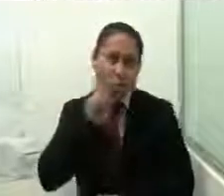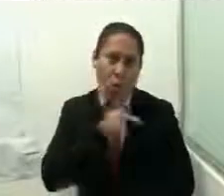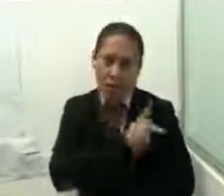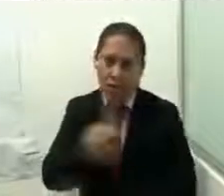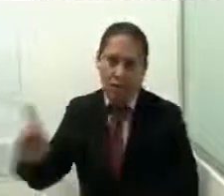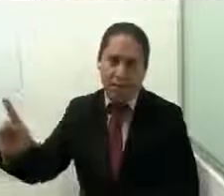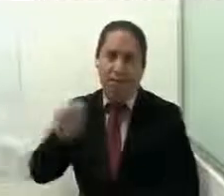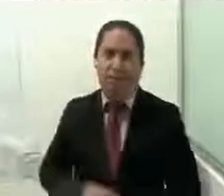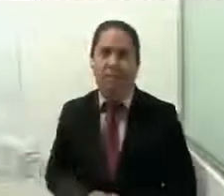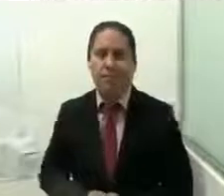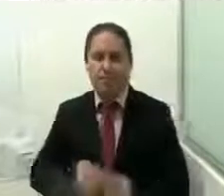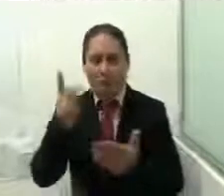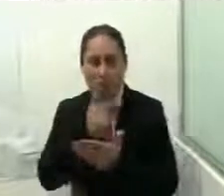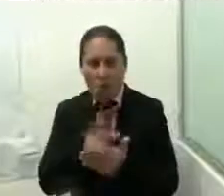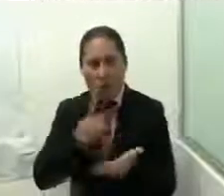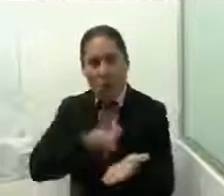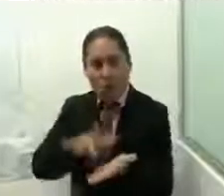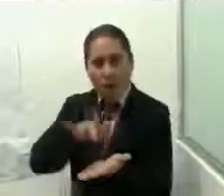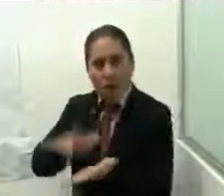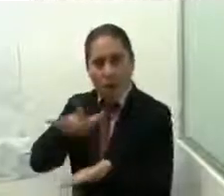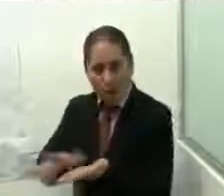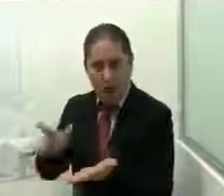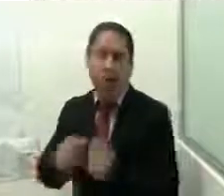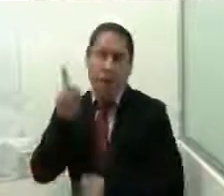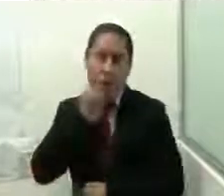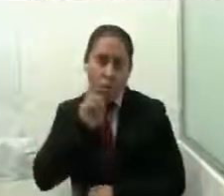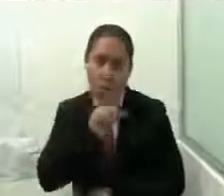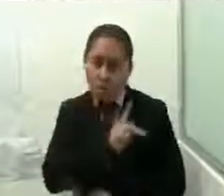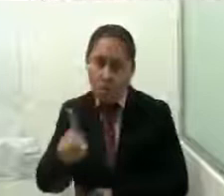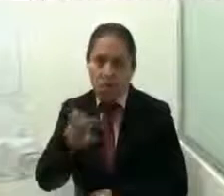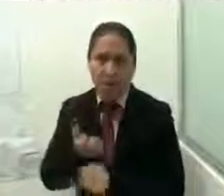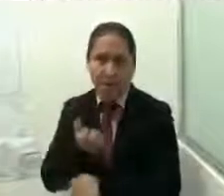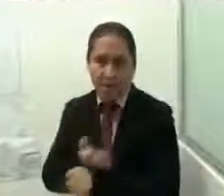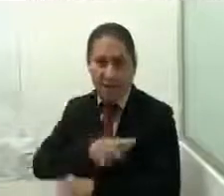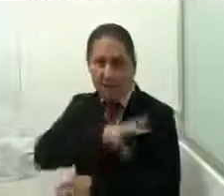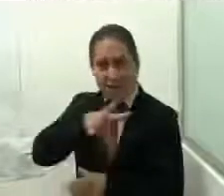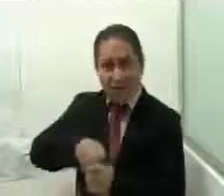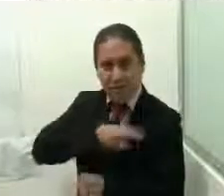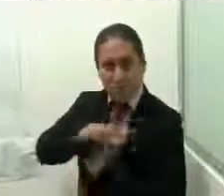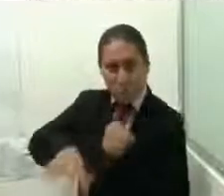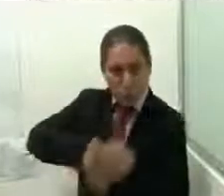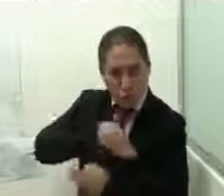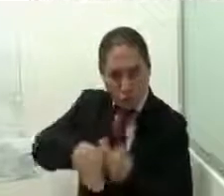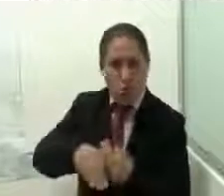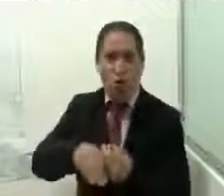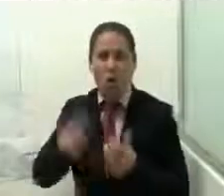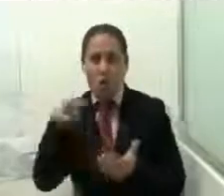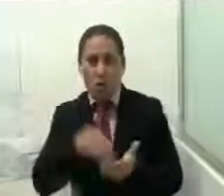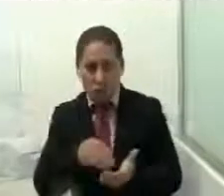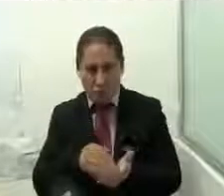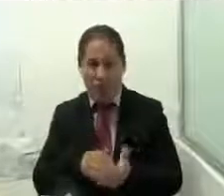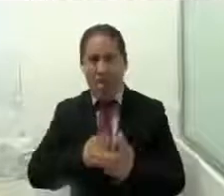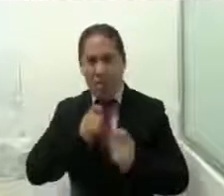Con el programa de apoyo a las instancias de mujeres en las entidades federativas PAIMEF, se proporcionaron más de 12.000 asesorías integrales,